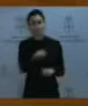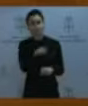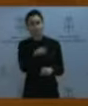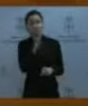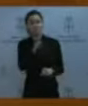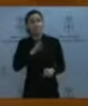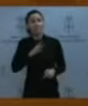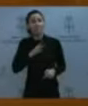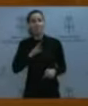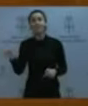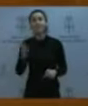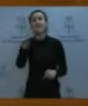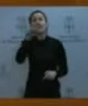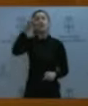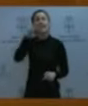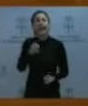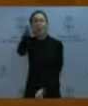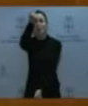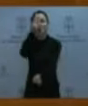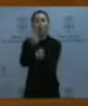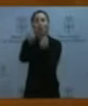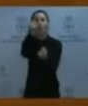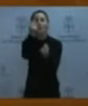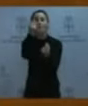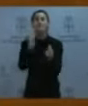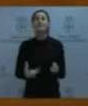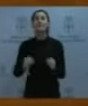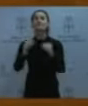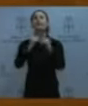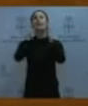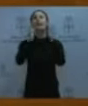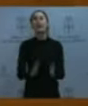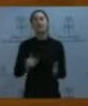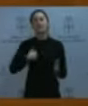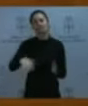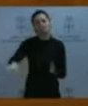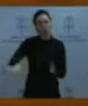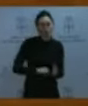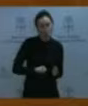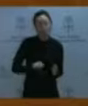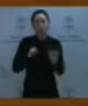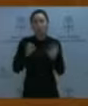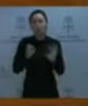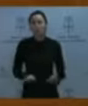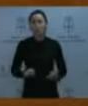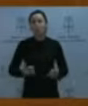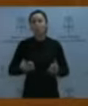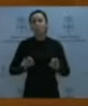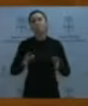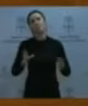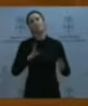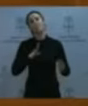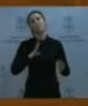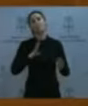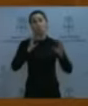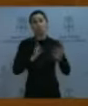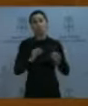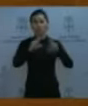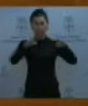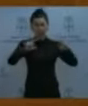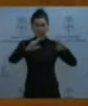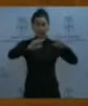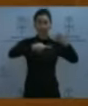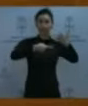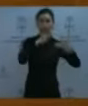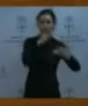el valor real concreto de la vivienda que yo voy a comprar, el sexto H. Ese es el que voy a comprar